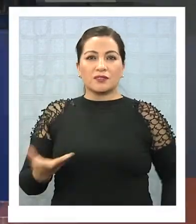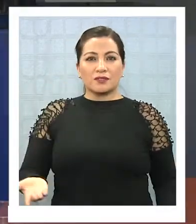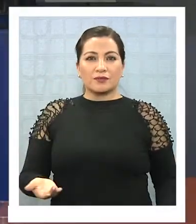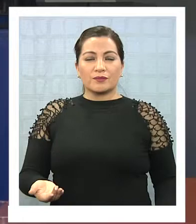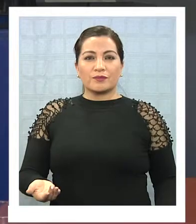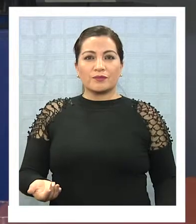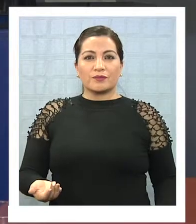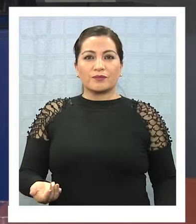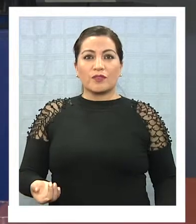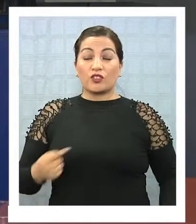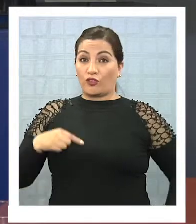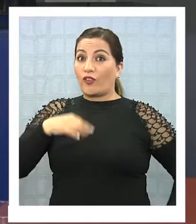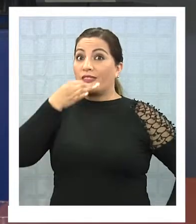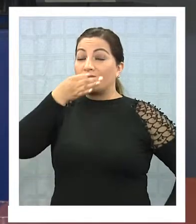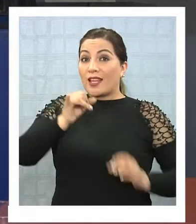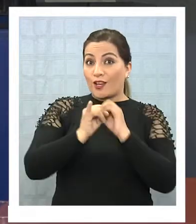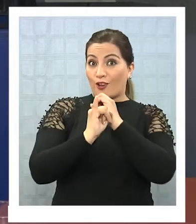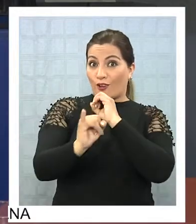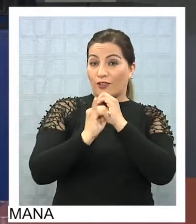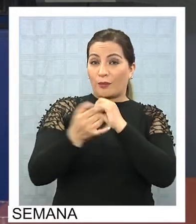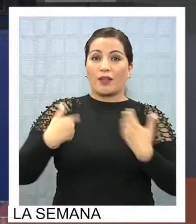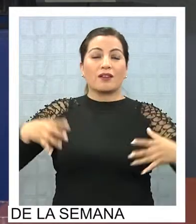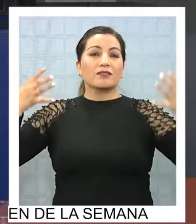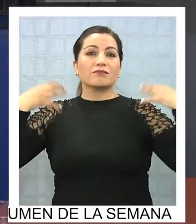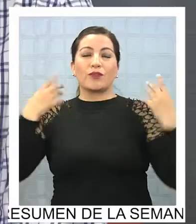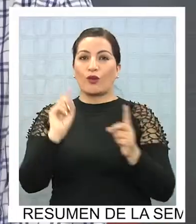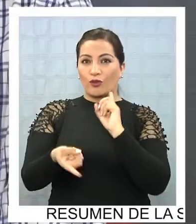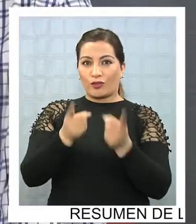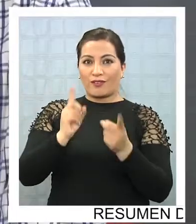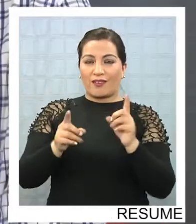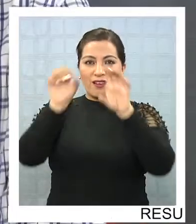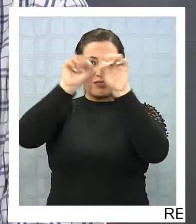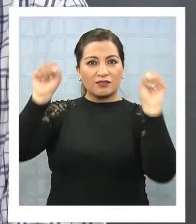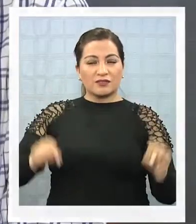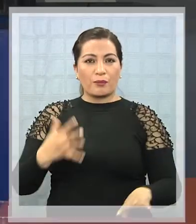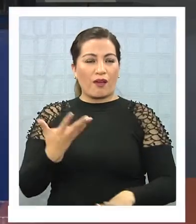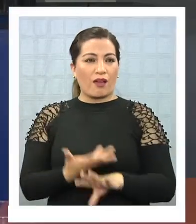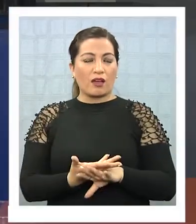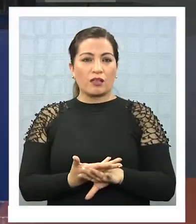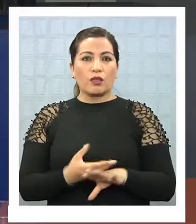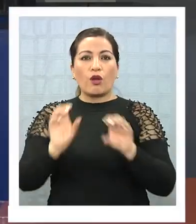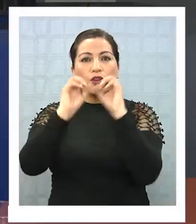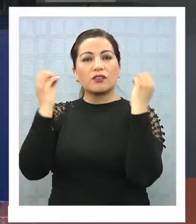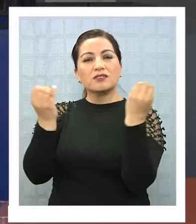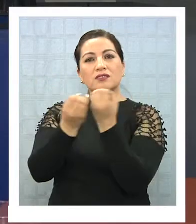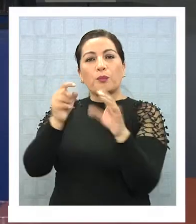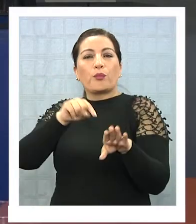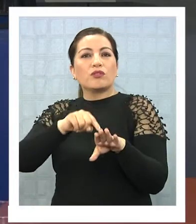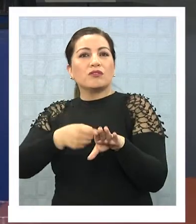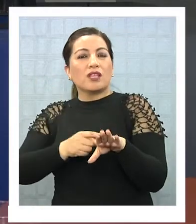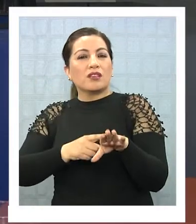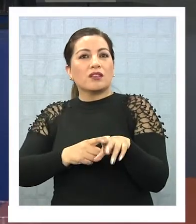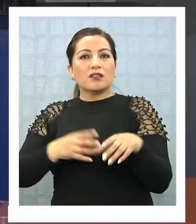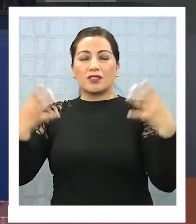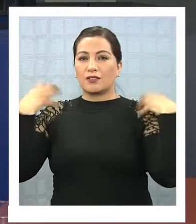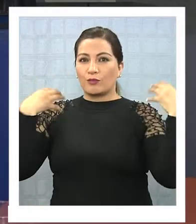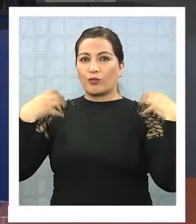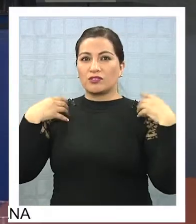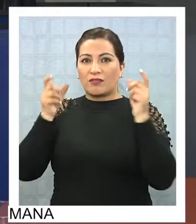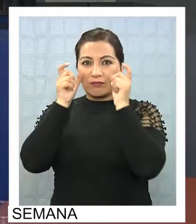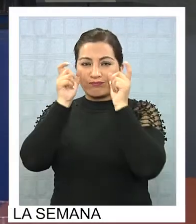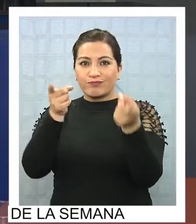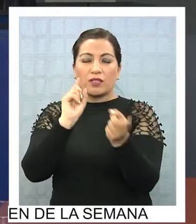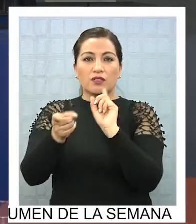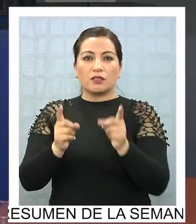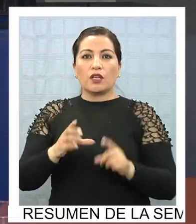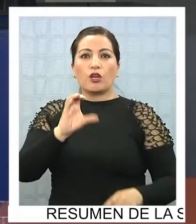No, yo quiero decir que la ONEMI es la encargada de coordinar al sistema, y existen los organismos técnicos que están encargados de monitorear esa amenaza. En este